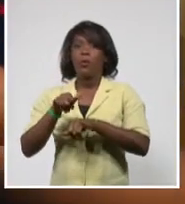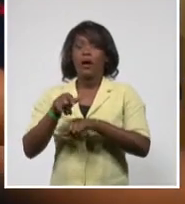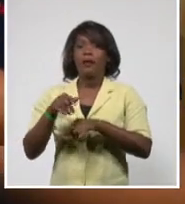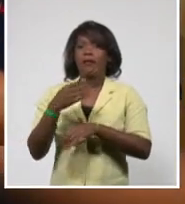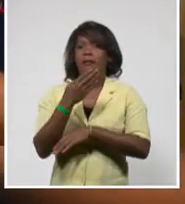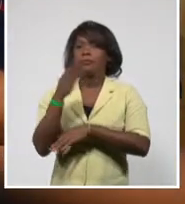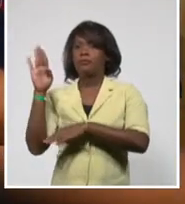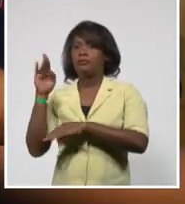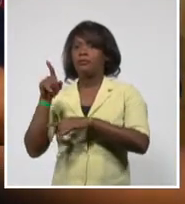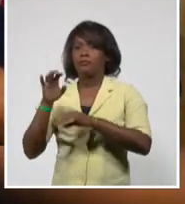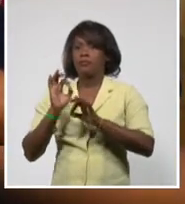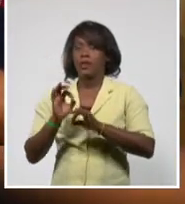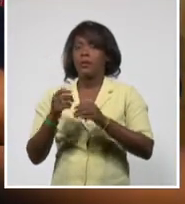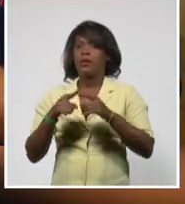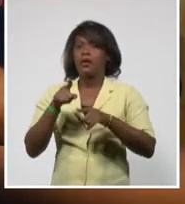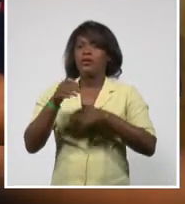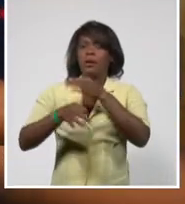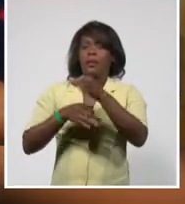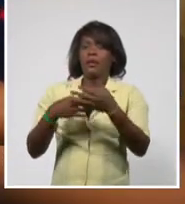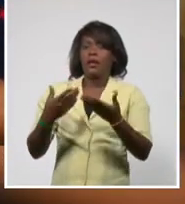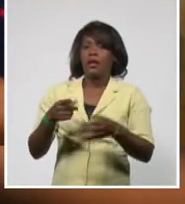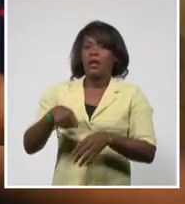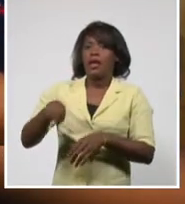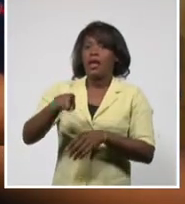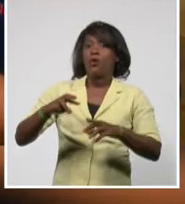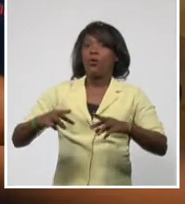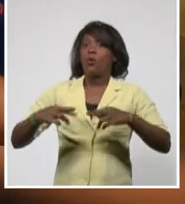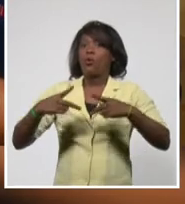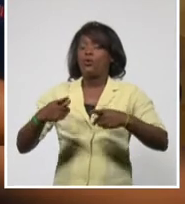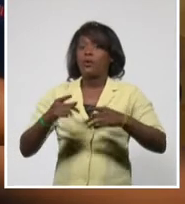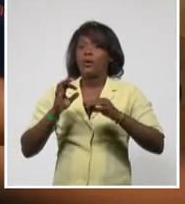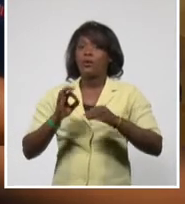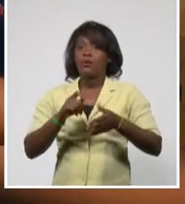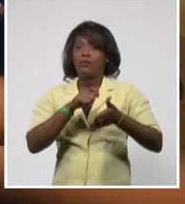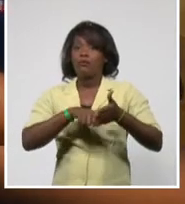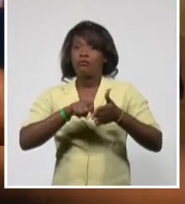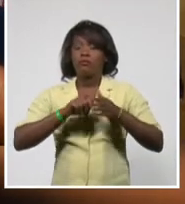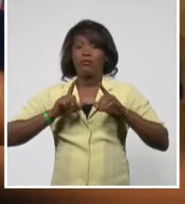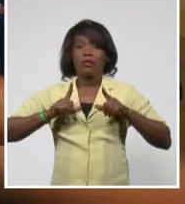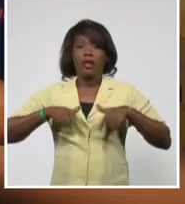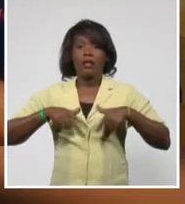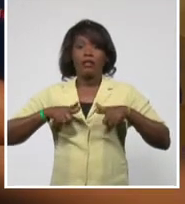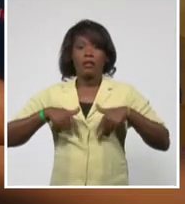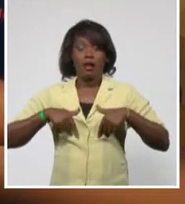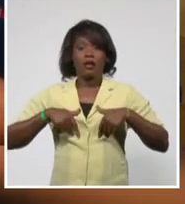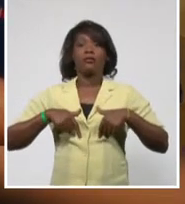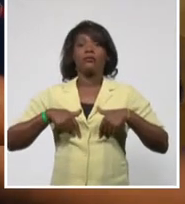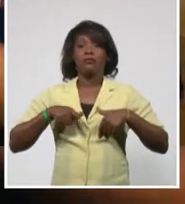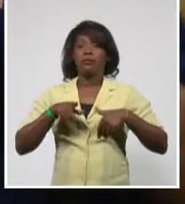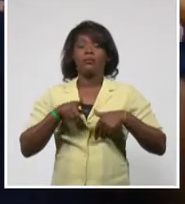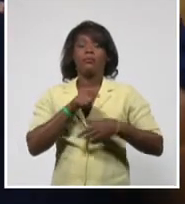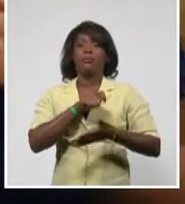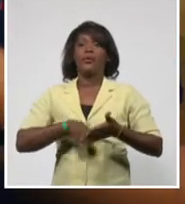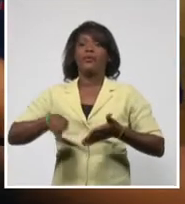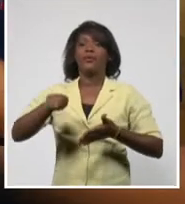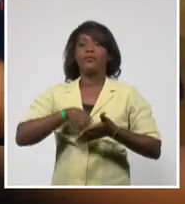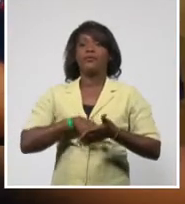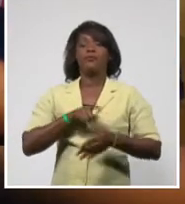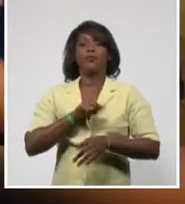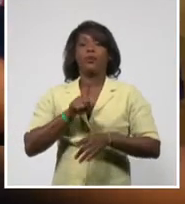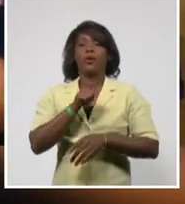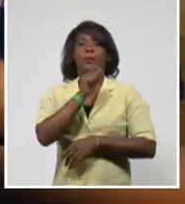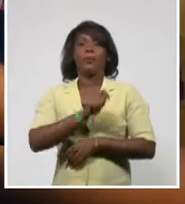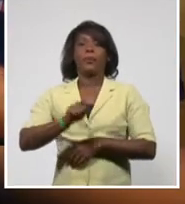exmandatario no podrá ser candidato a vicepresidente en las elecciones del 7 de febrero de 2021. Se confirma